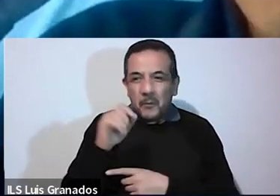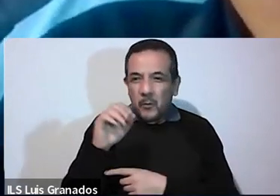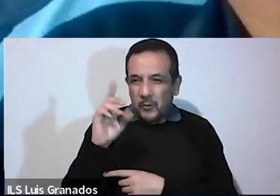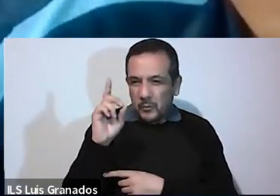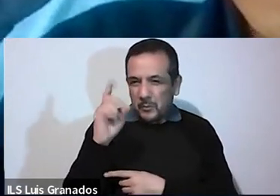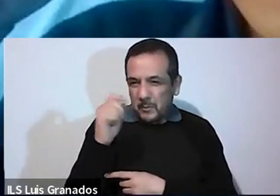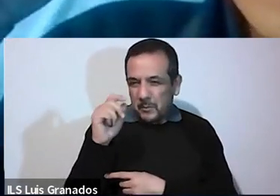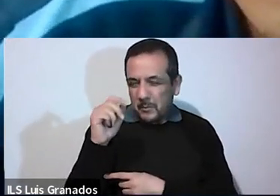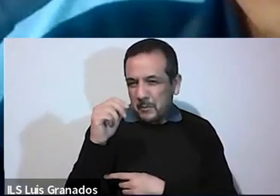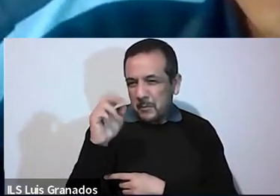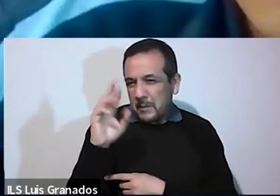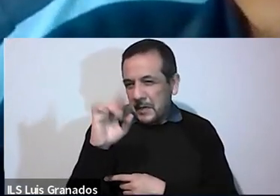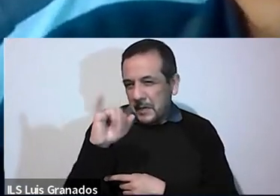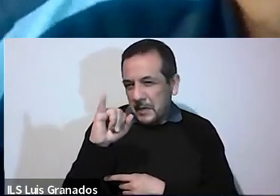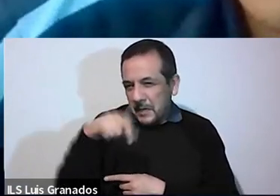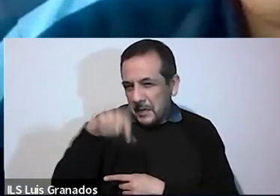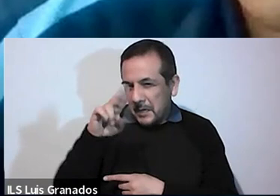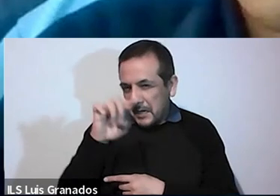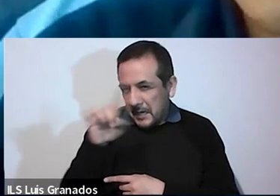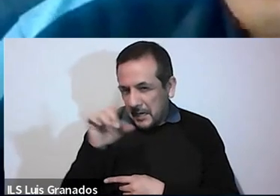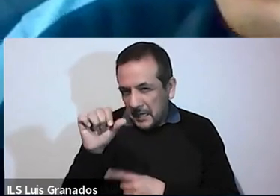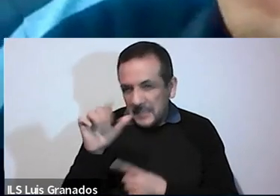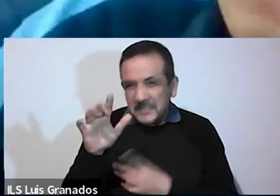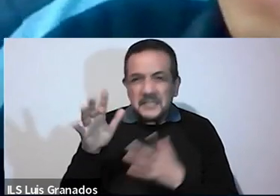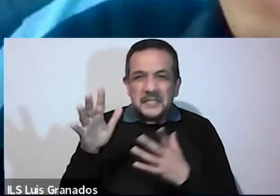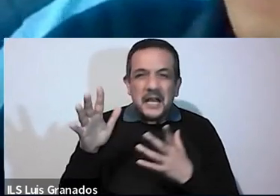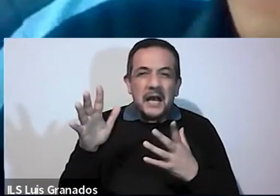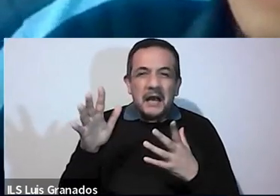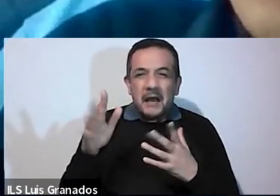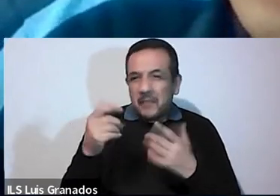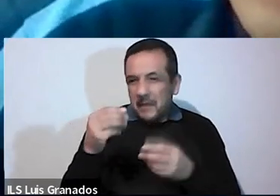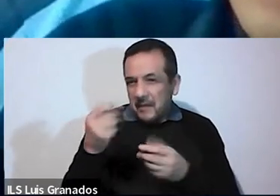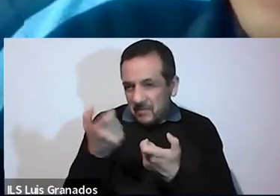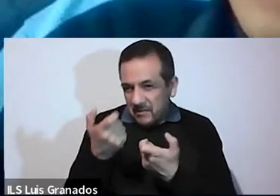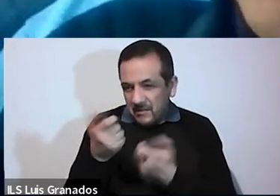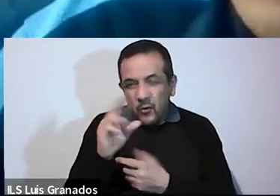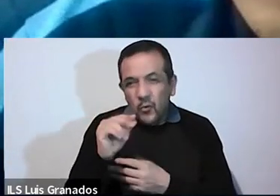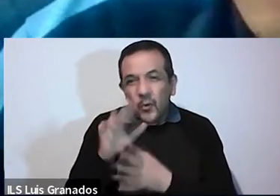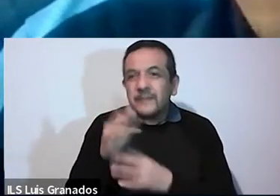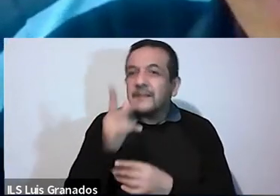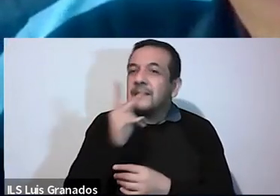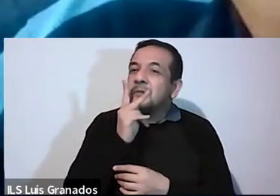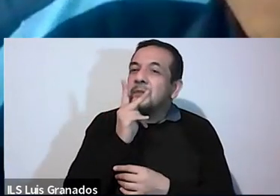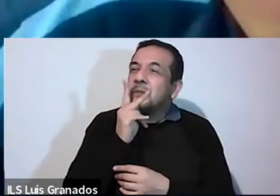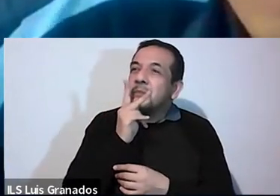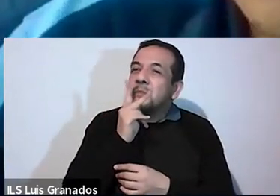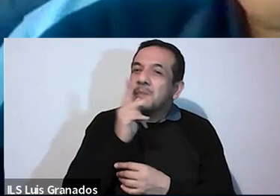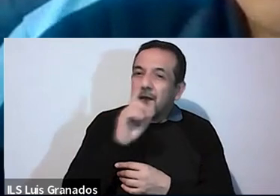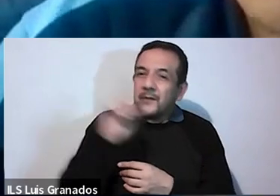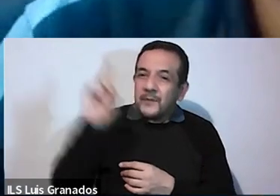San Pablo, ¿verdad? En la carta de los Efesios, es una riqueza, la riqueza de Dios es en misericordia,